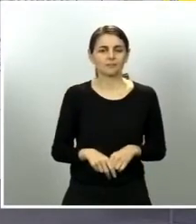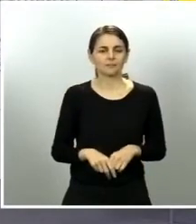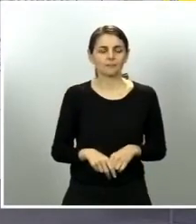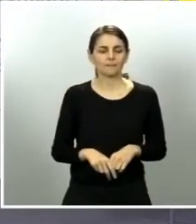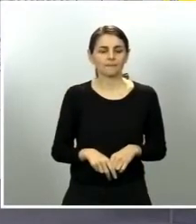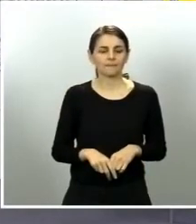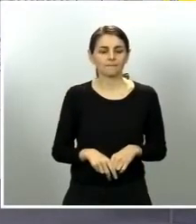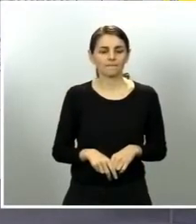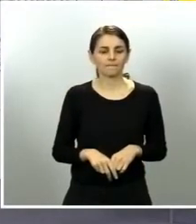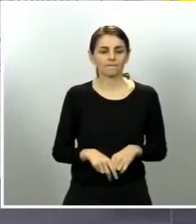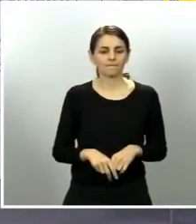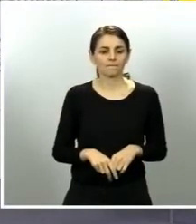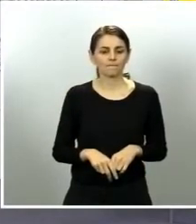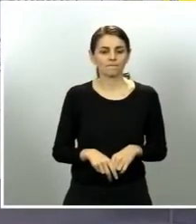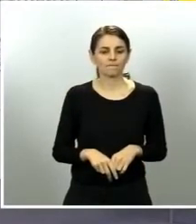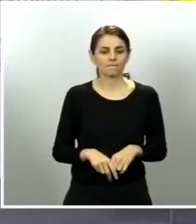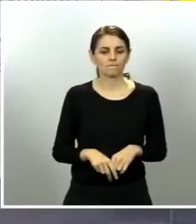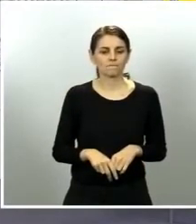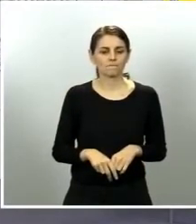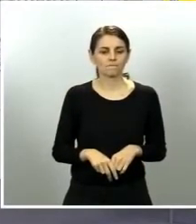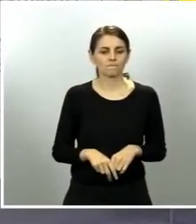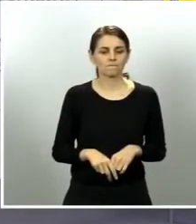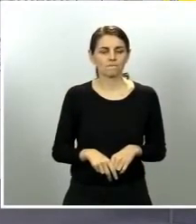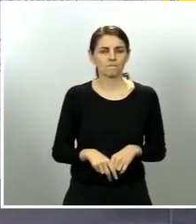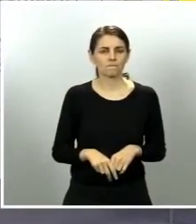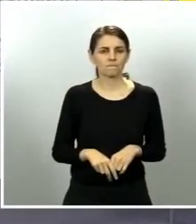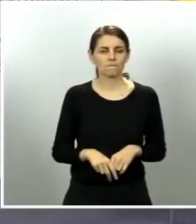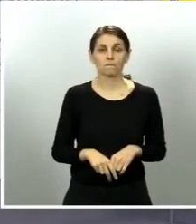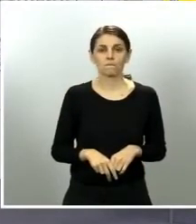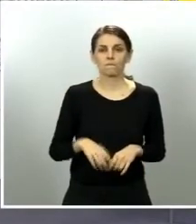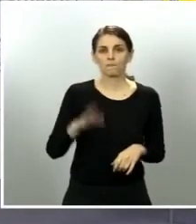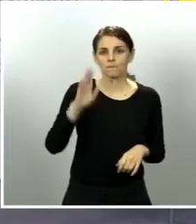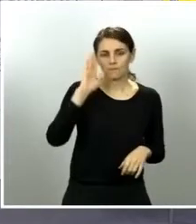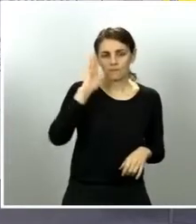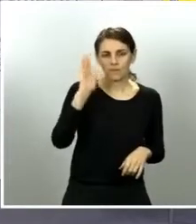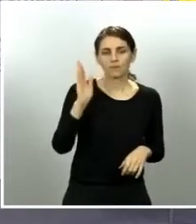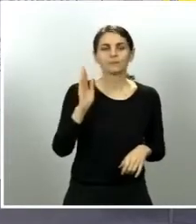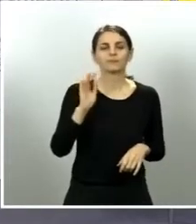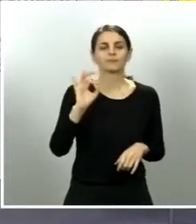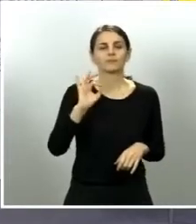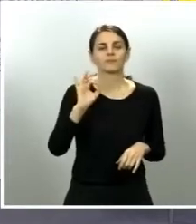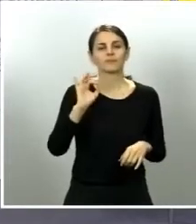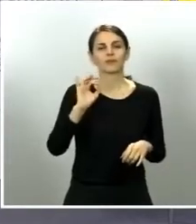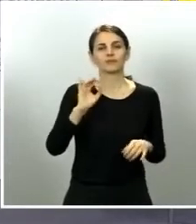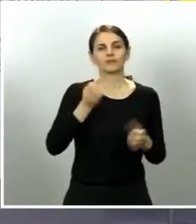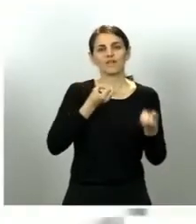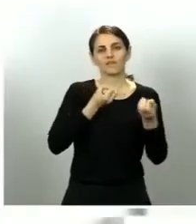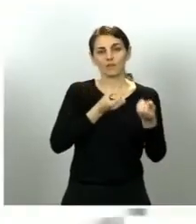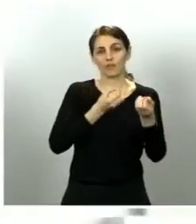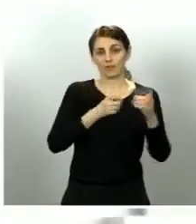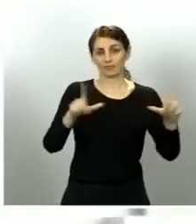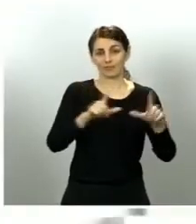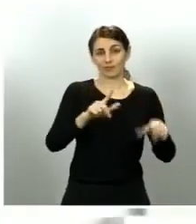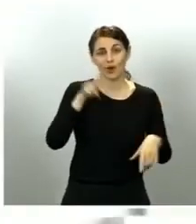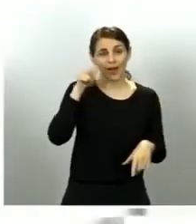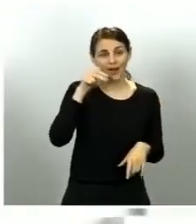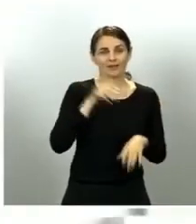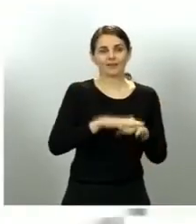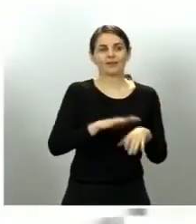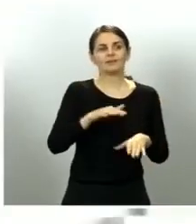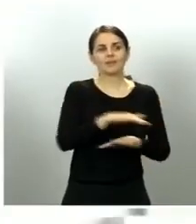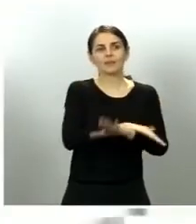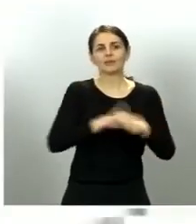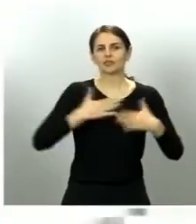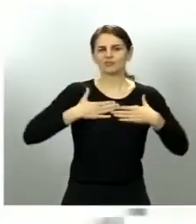sí soy Maroncina de información televisión de Alicante mi primera pregunta es para el ministro Salvador Illa pues la